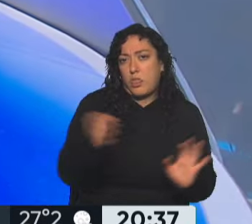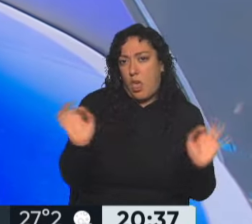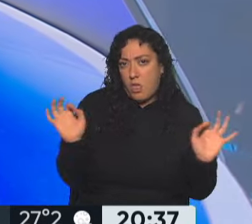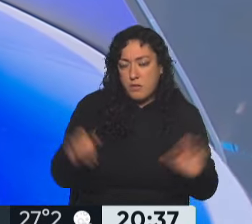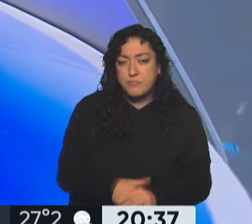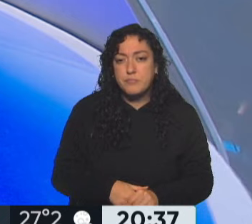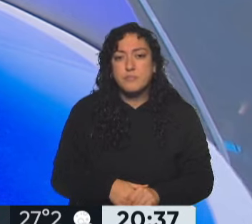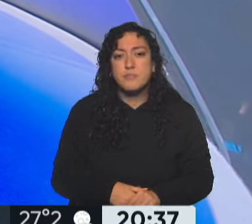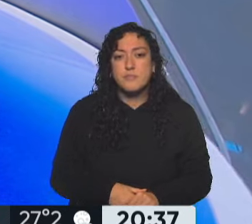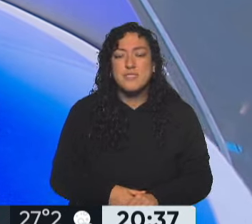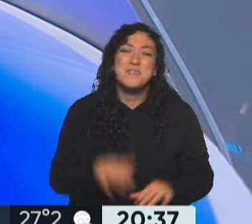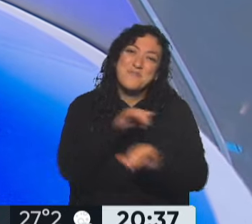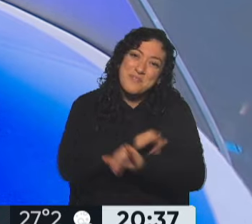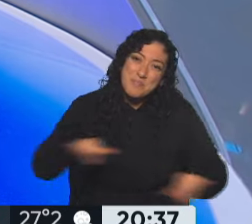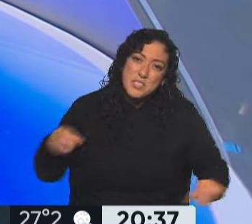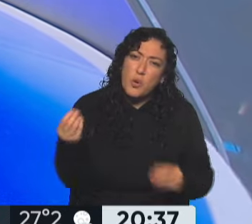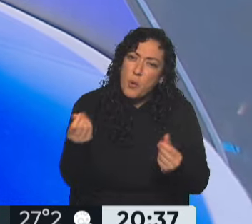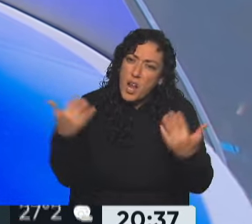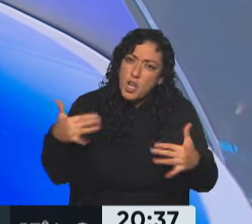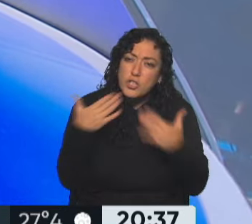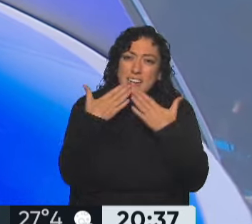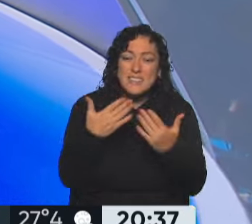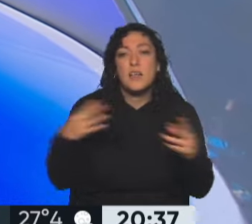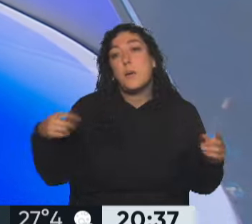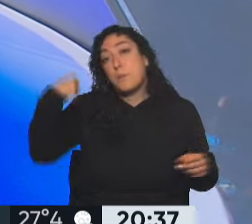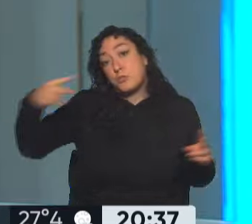como siempre, gracias por toda esta información. Es muy útil. Nos vemos la próxima. Nos vemos la próxima.